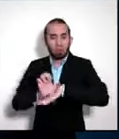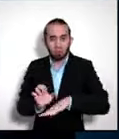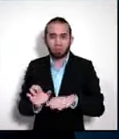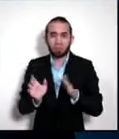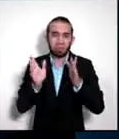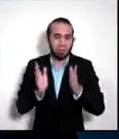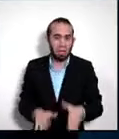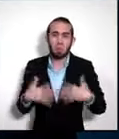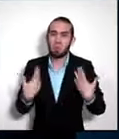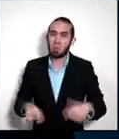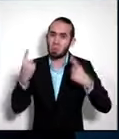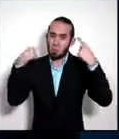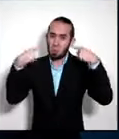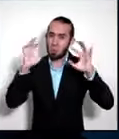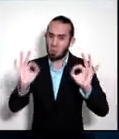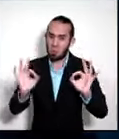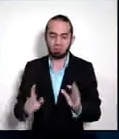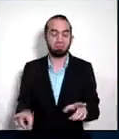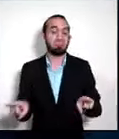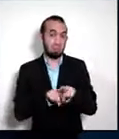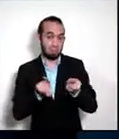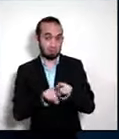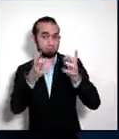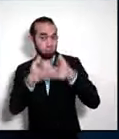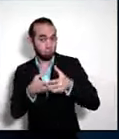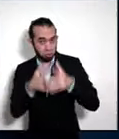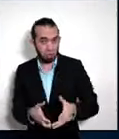en agroindustria, en manufactura liviana.